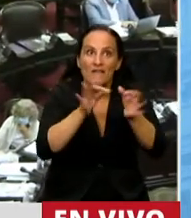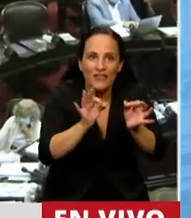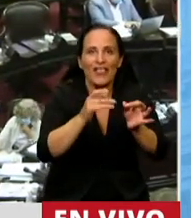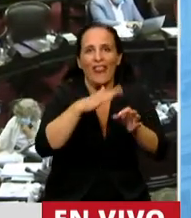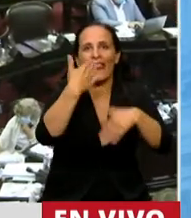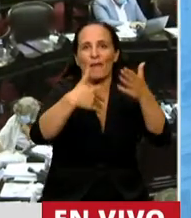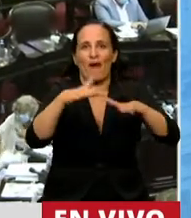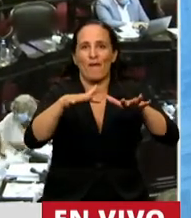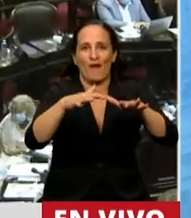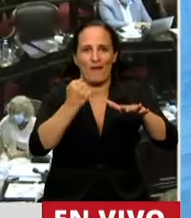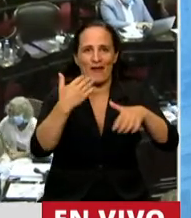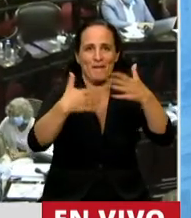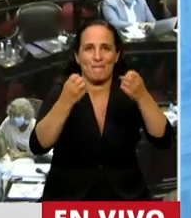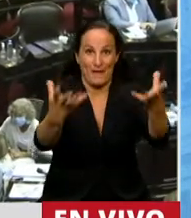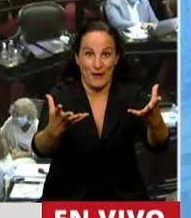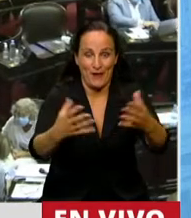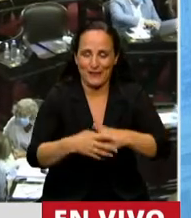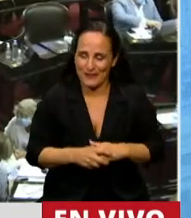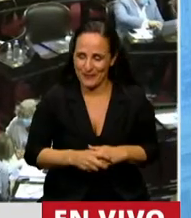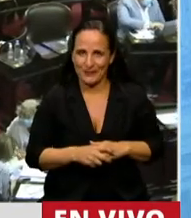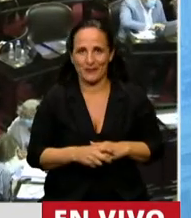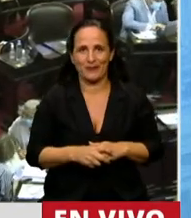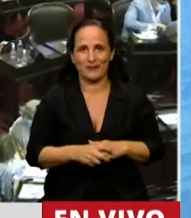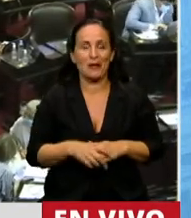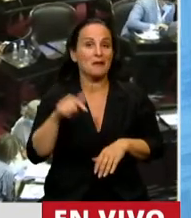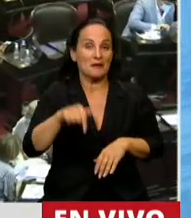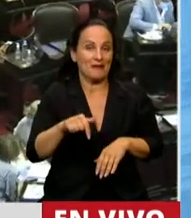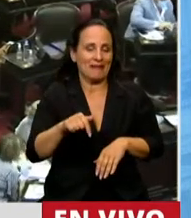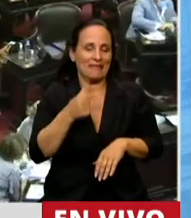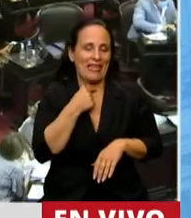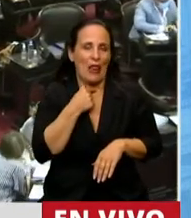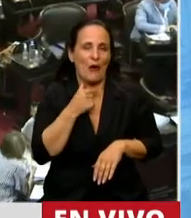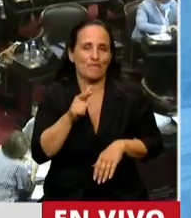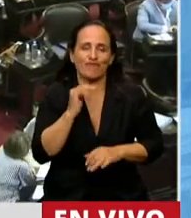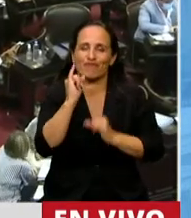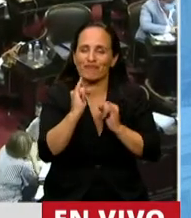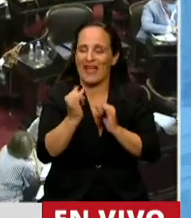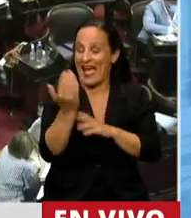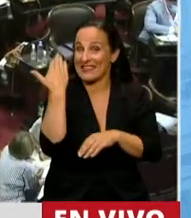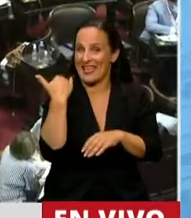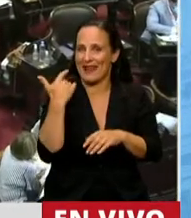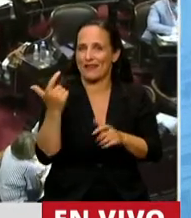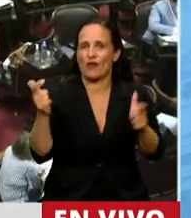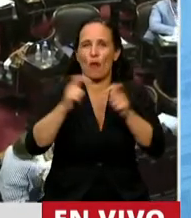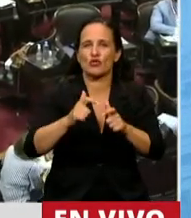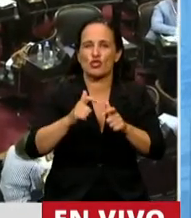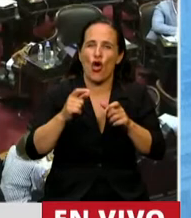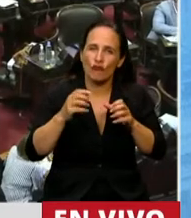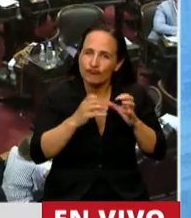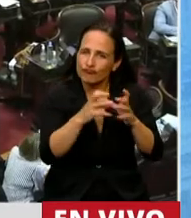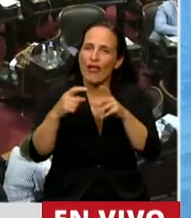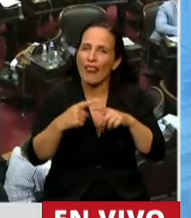Quiero detenerme un minuto, Presidente, en hacer una observación, porque ayer en el debate de comisiones, varios diputados